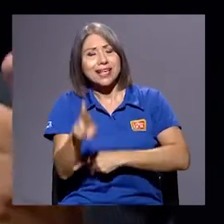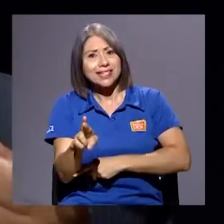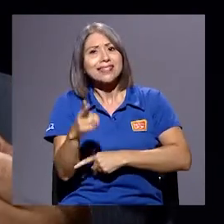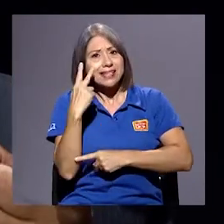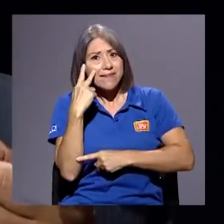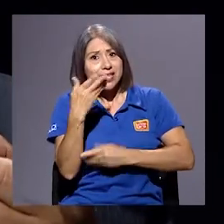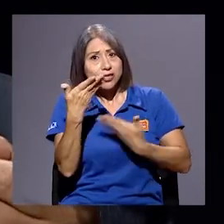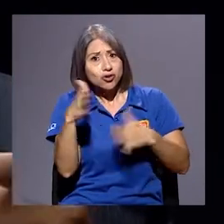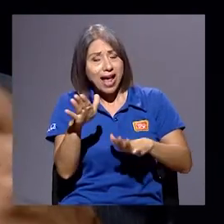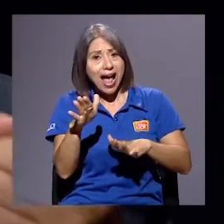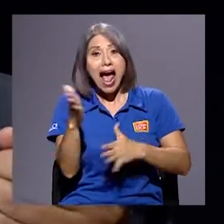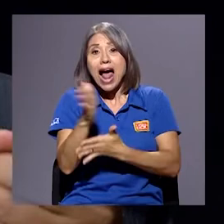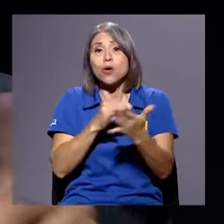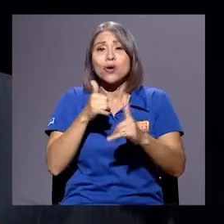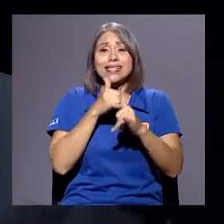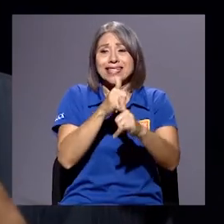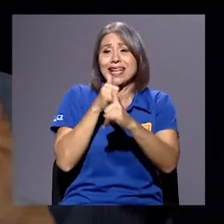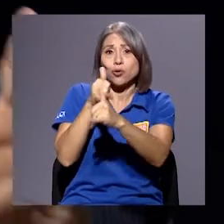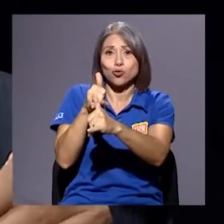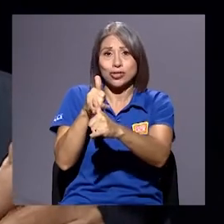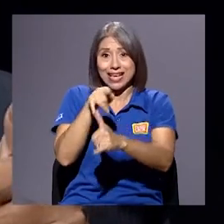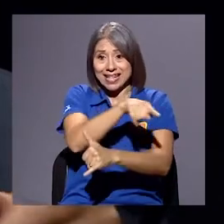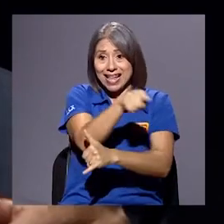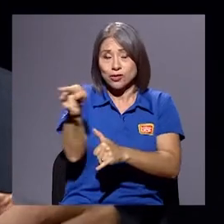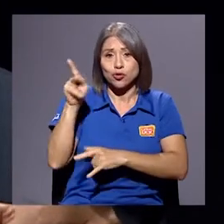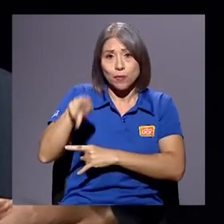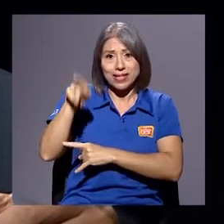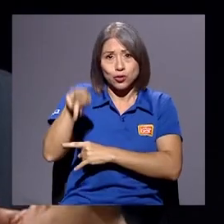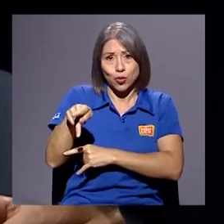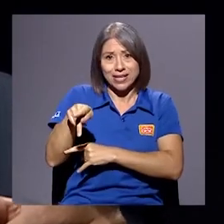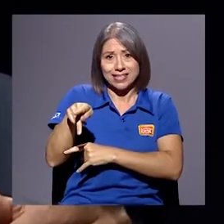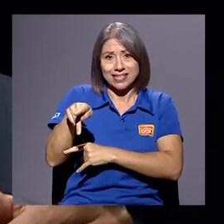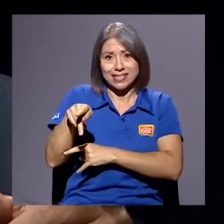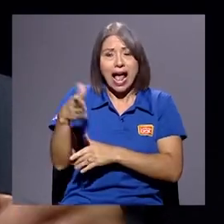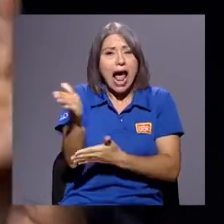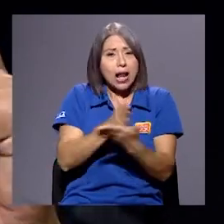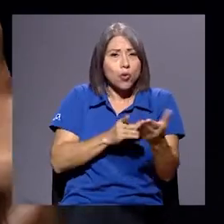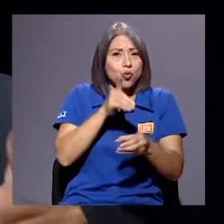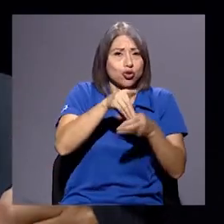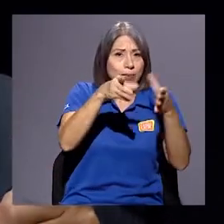algunos de estos pastores, que son diputados, porque no todos son pastores, evidentemente,